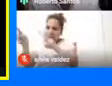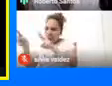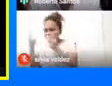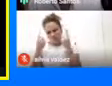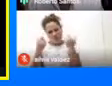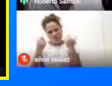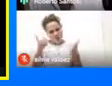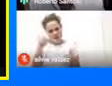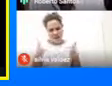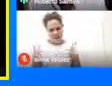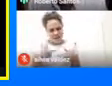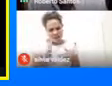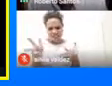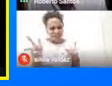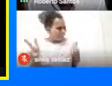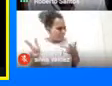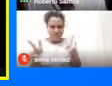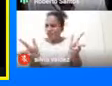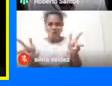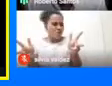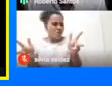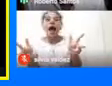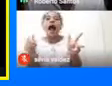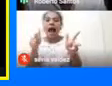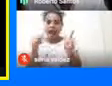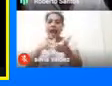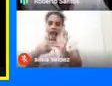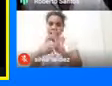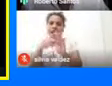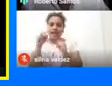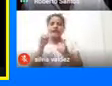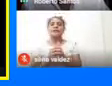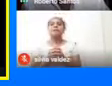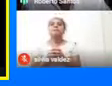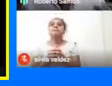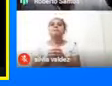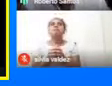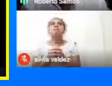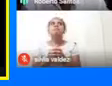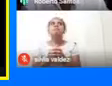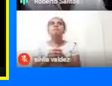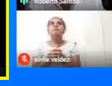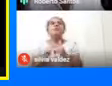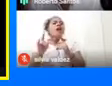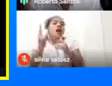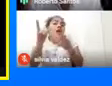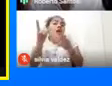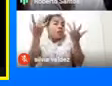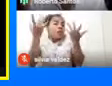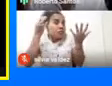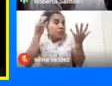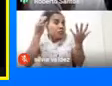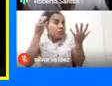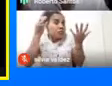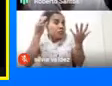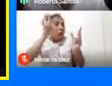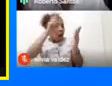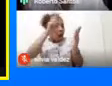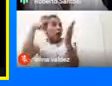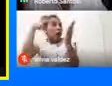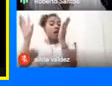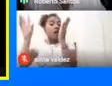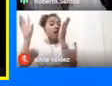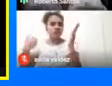camino Por el que teníamos Que seguir Entonces En algún momento Llegaremos a leerlas Los